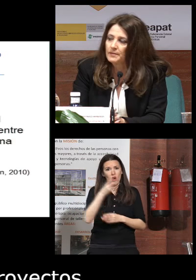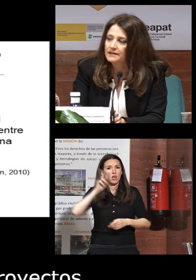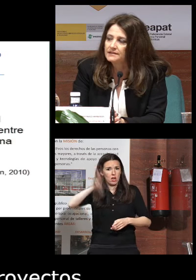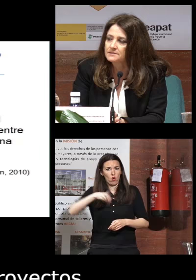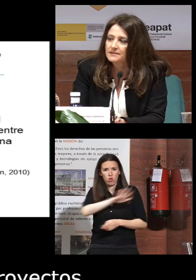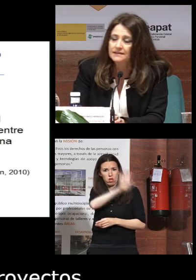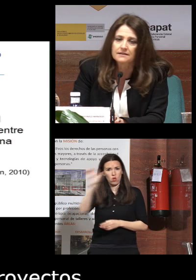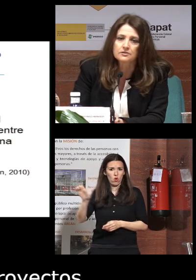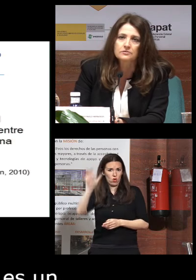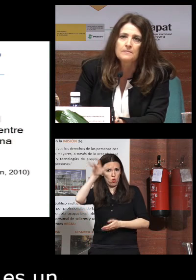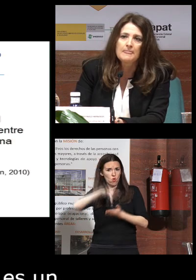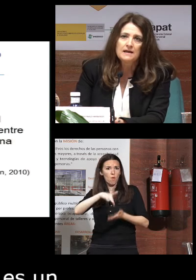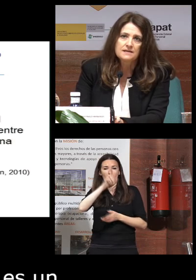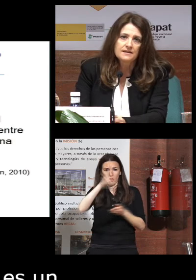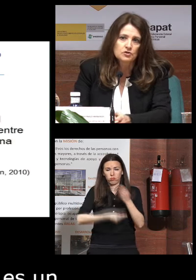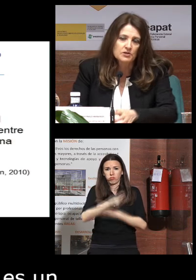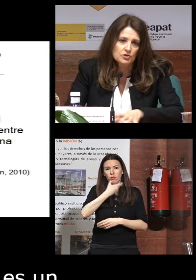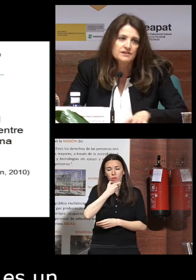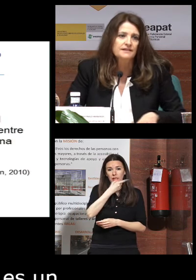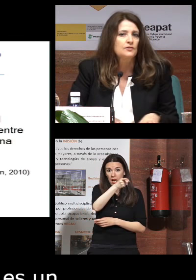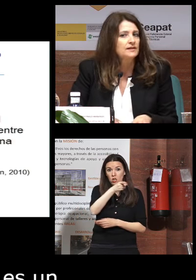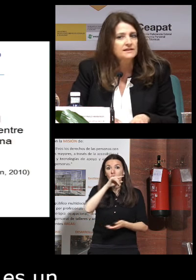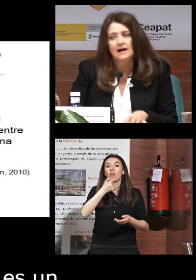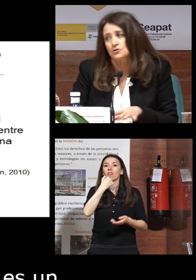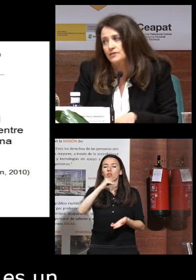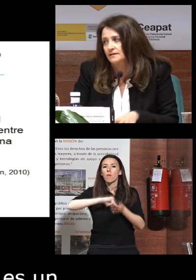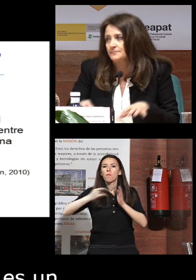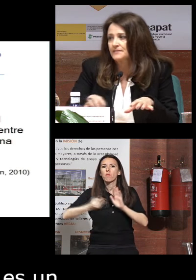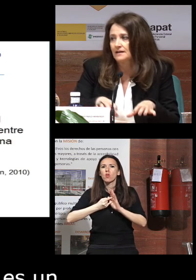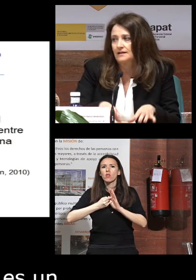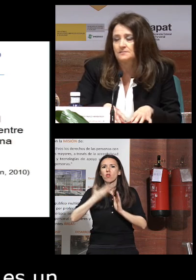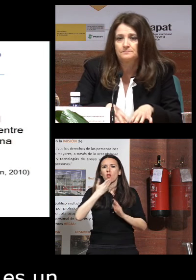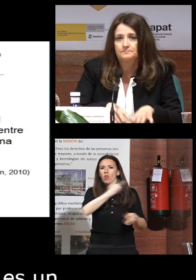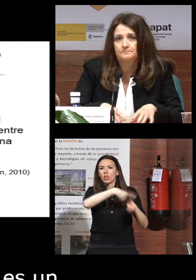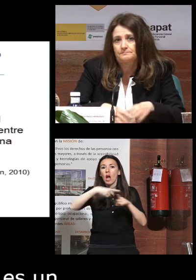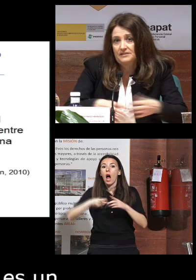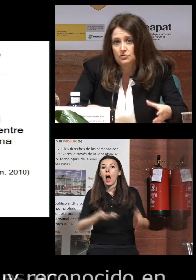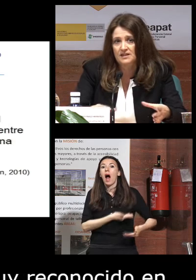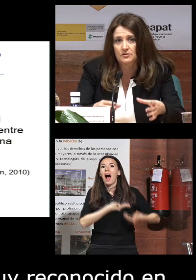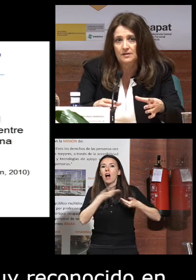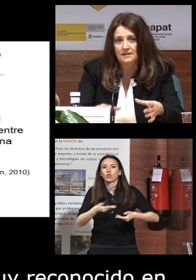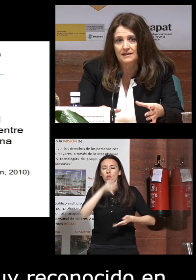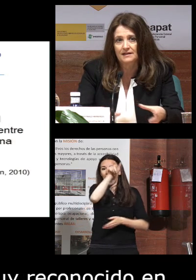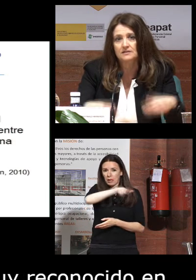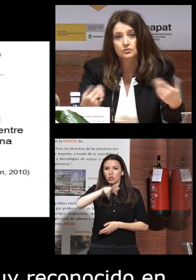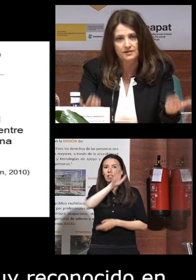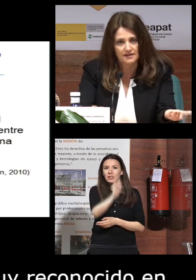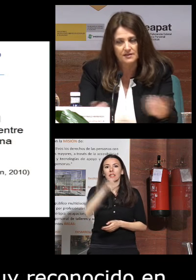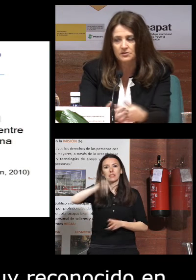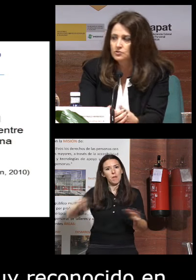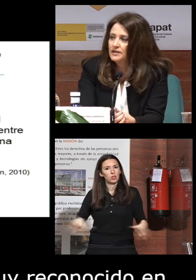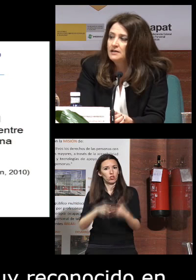Europa él es británico y dice los proyectos intergeneracionales ayudan a las personas pero también a las